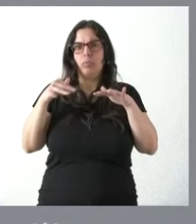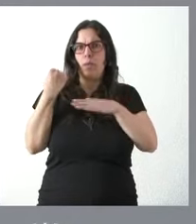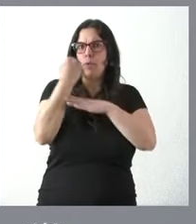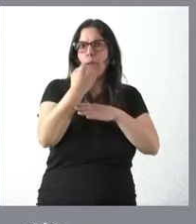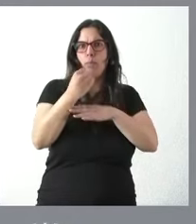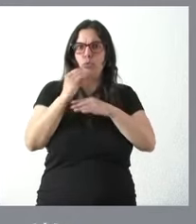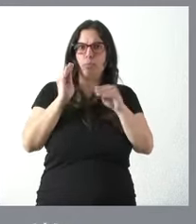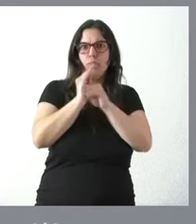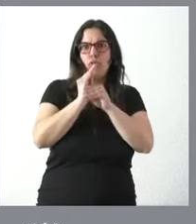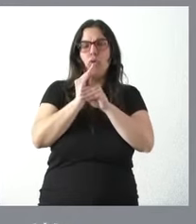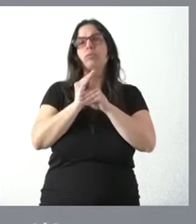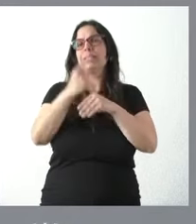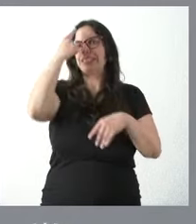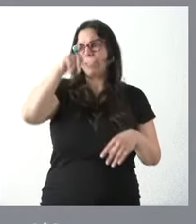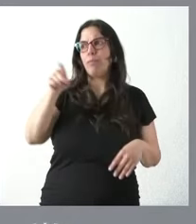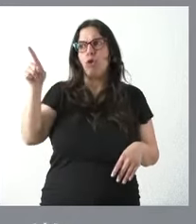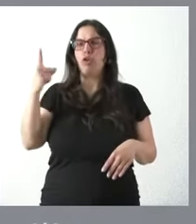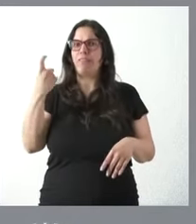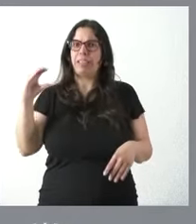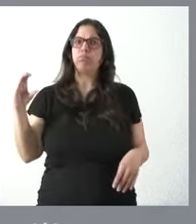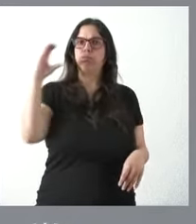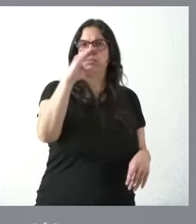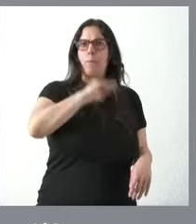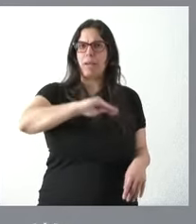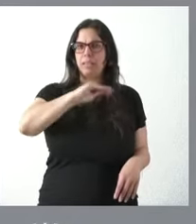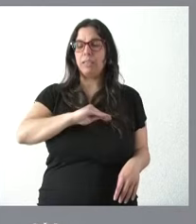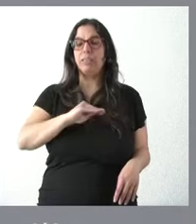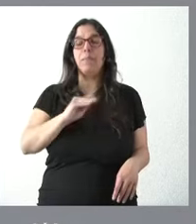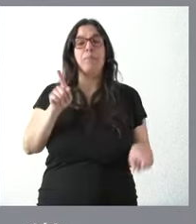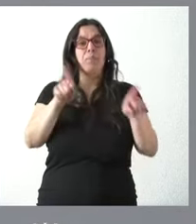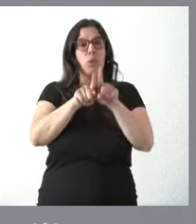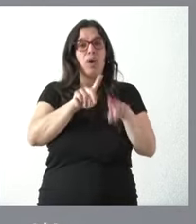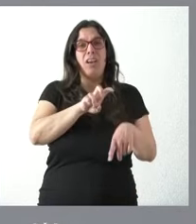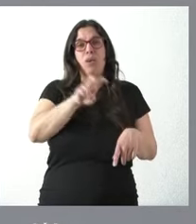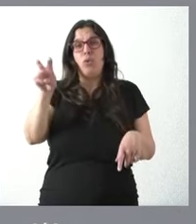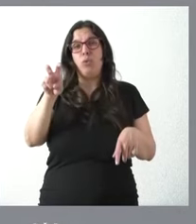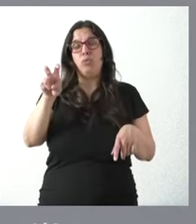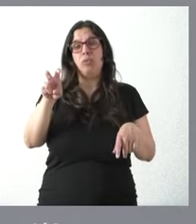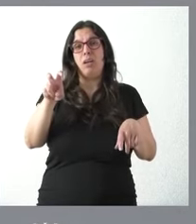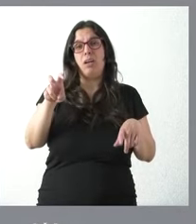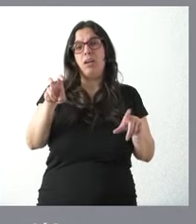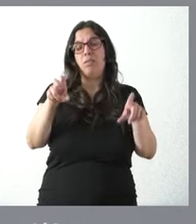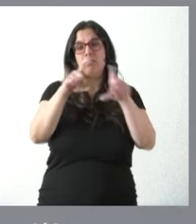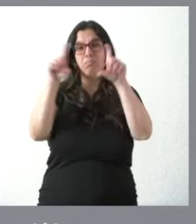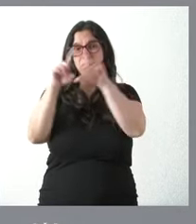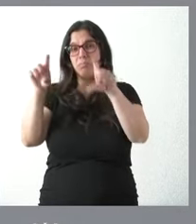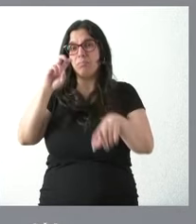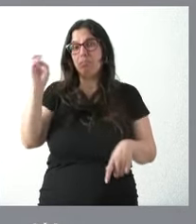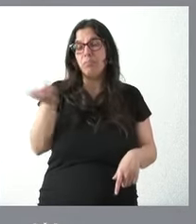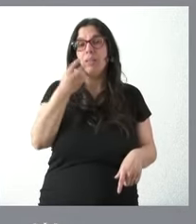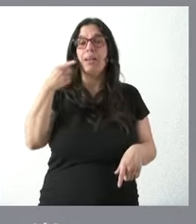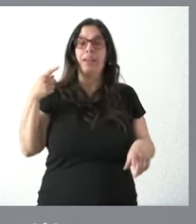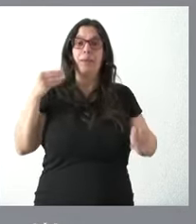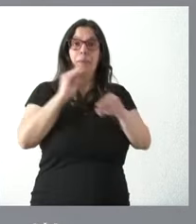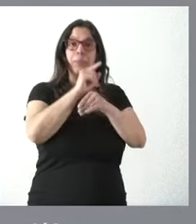somos conscientes de que el volumen de la inversión es muy alto al igual también que en otras actividades de diferente naturaleza el coste de la inversión